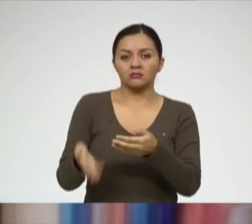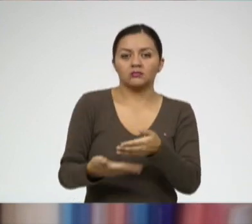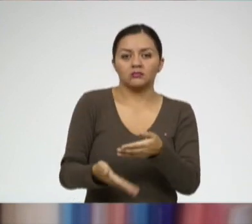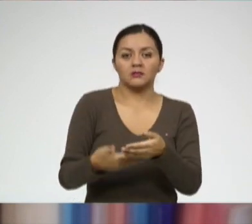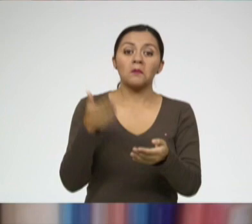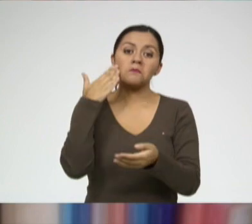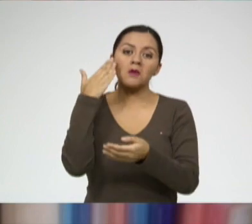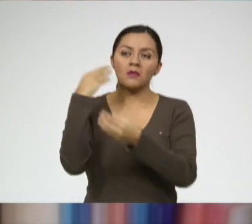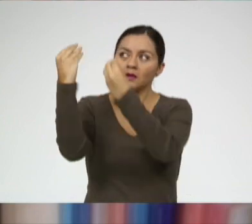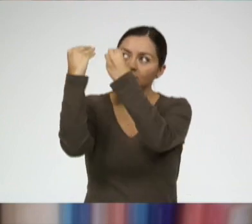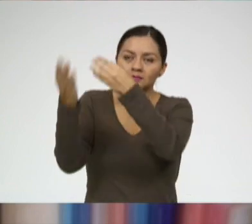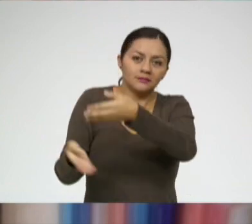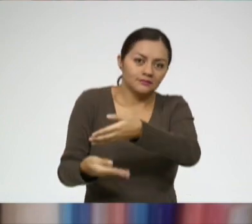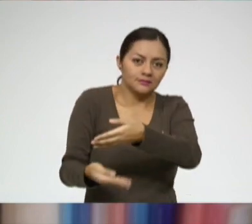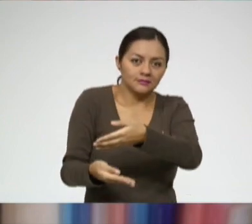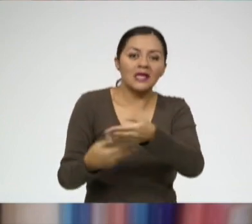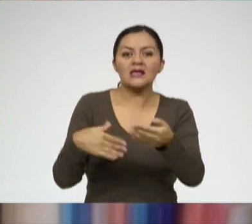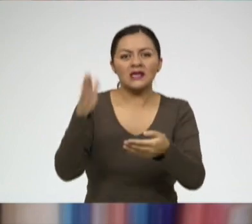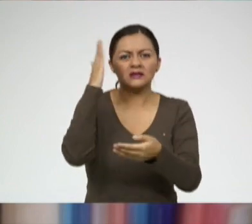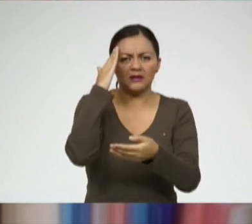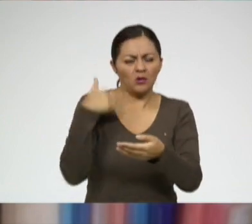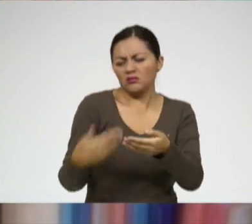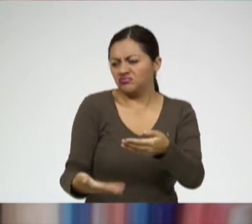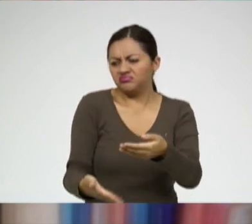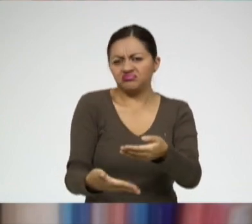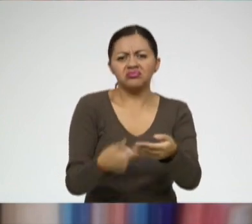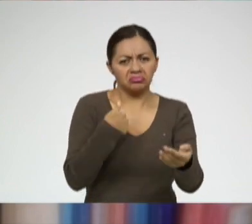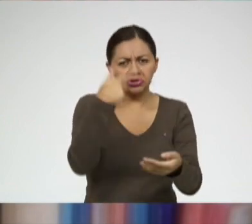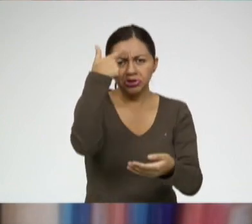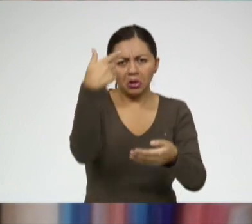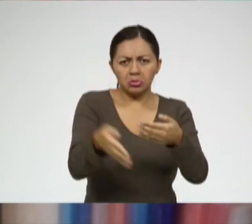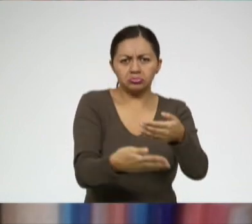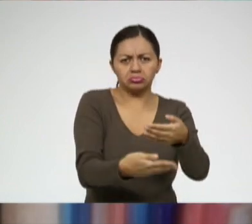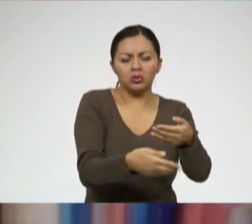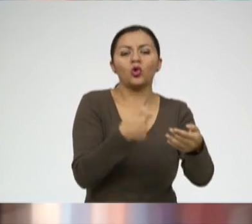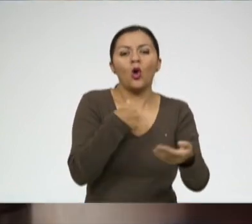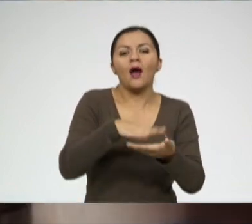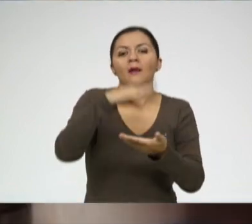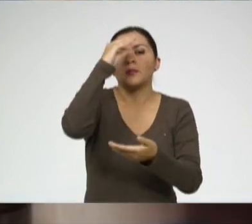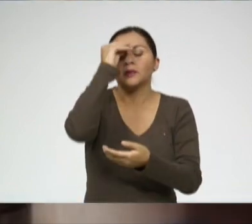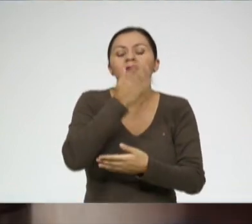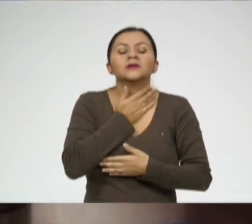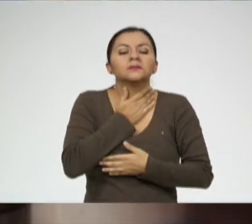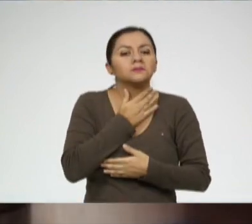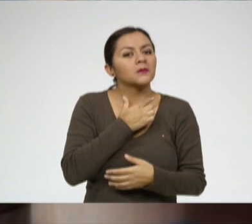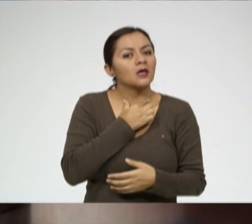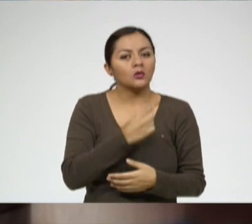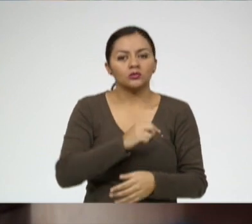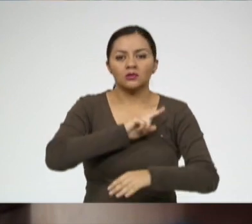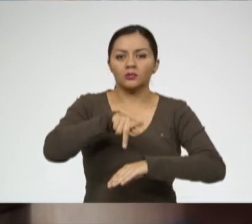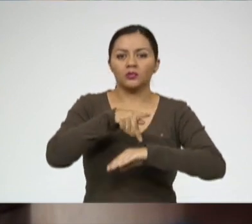A mi mami me enseñado a cocinar. Y hasta ahorita puedo cocinar y me quiero seguir cocinando. A mi me gusta comer porque